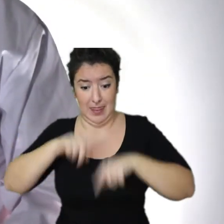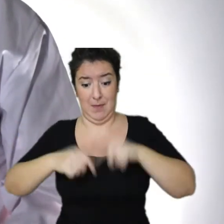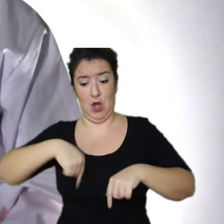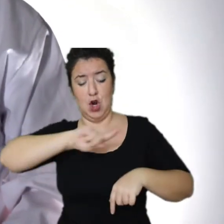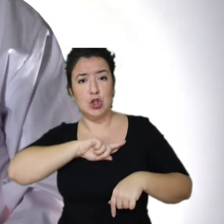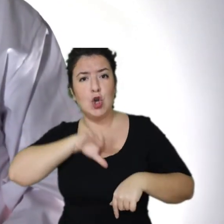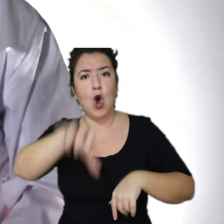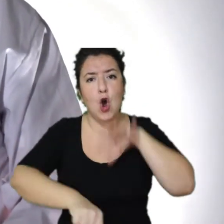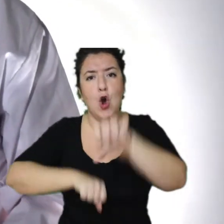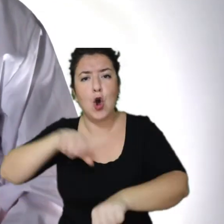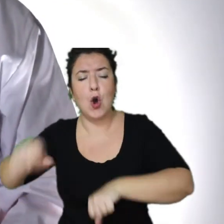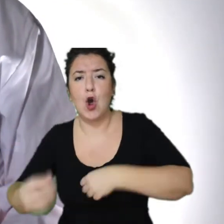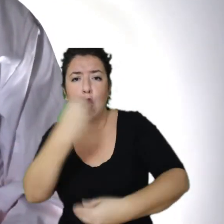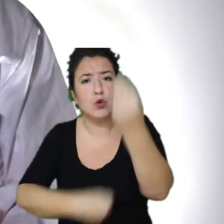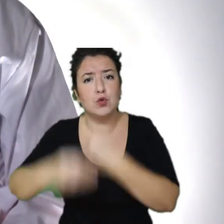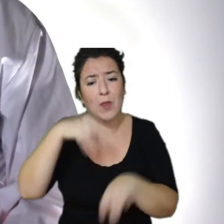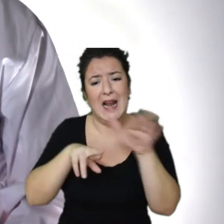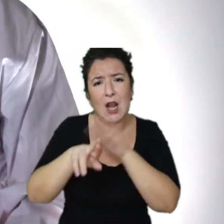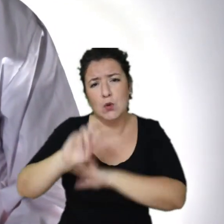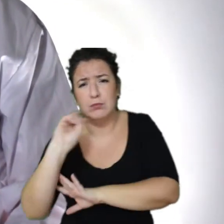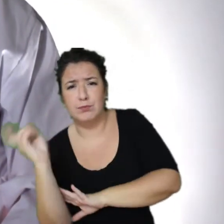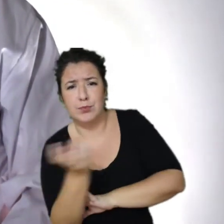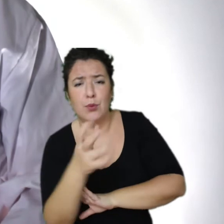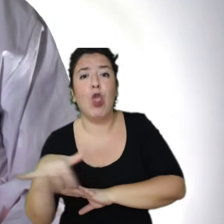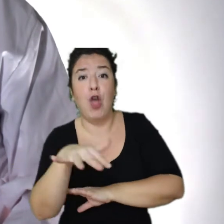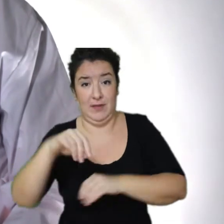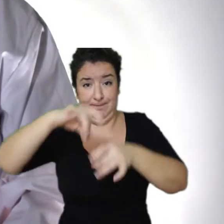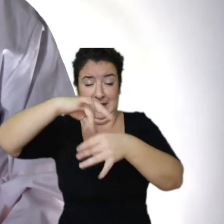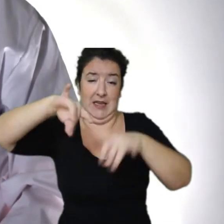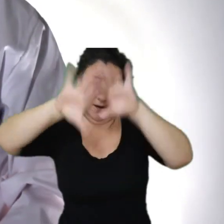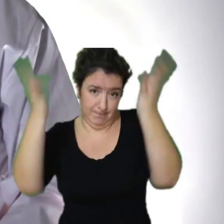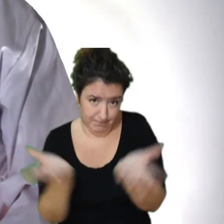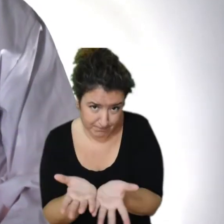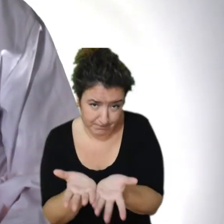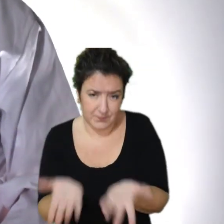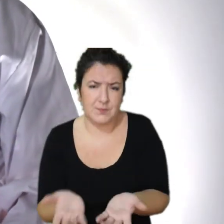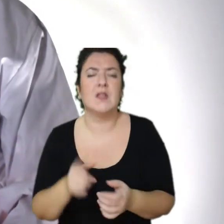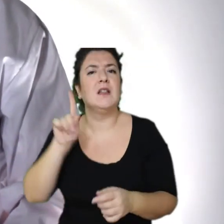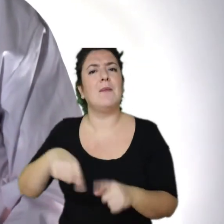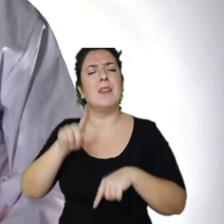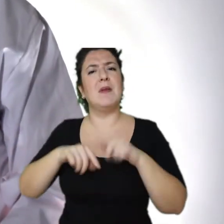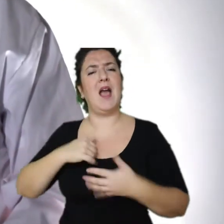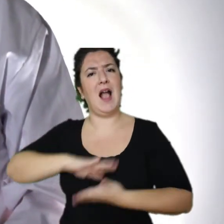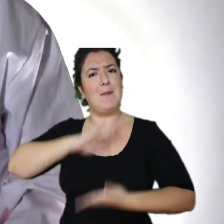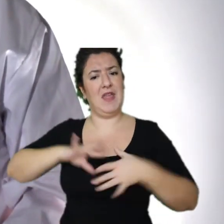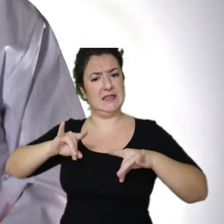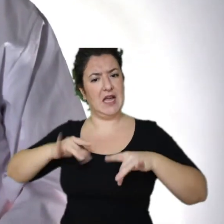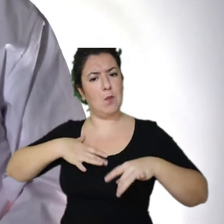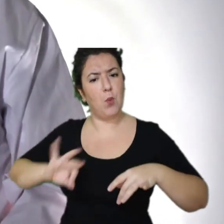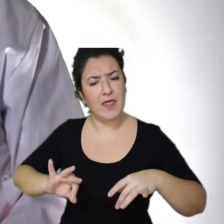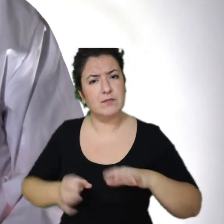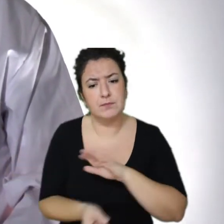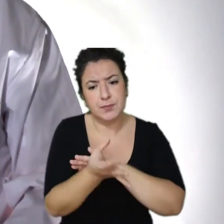tenemos de los recursos existentes en el planeta, y se relaciona con la capacidad de la Tierra de regenerar